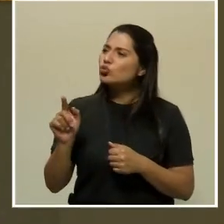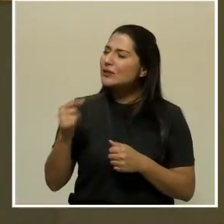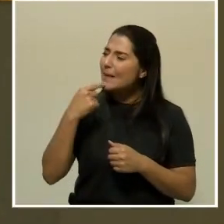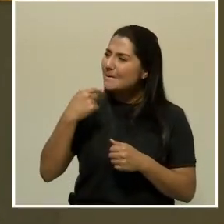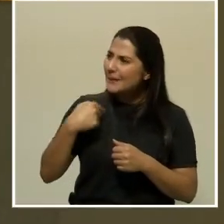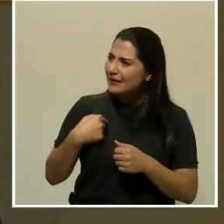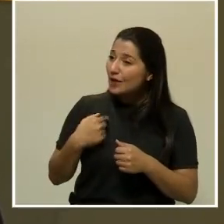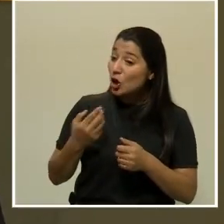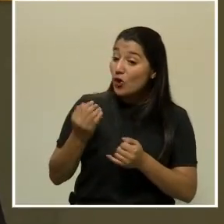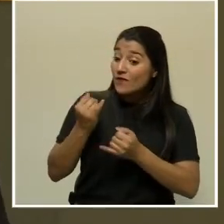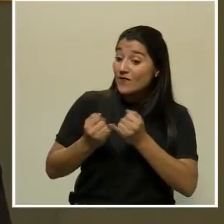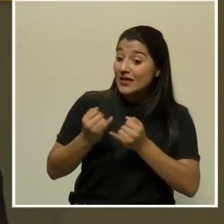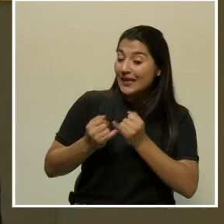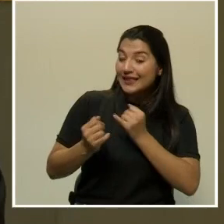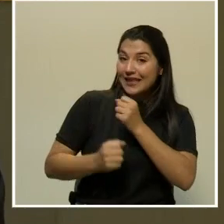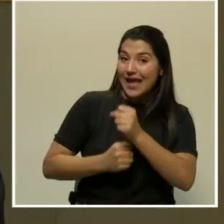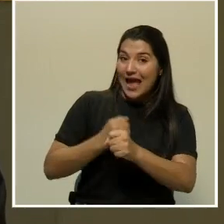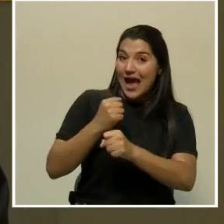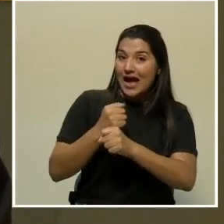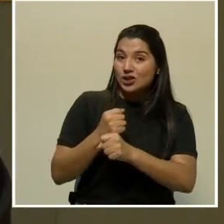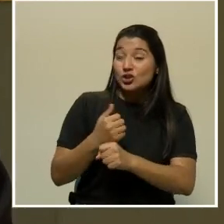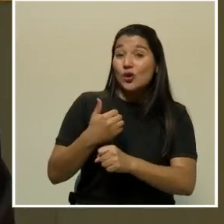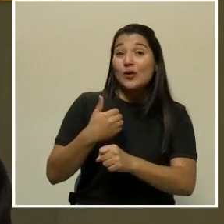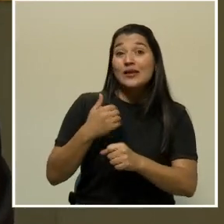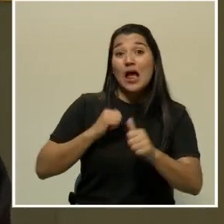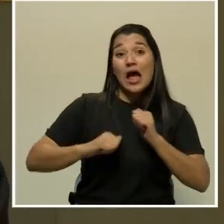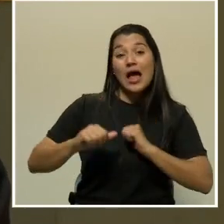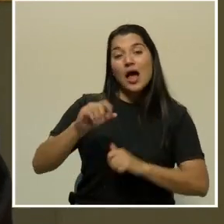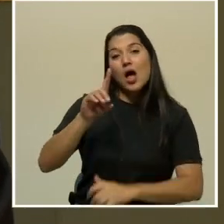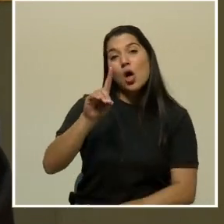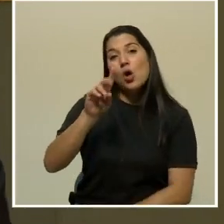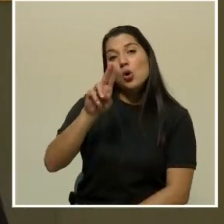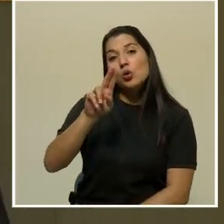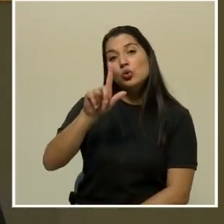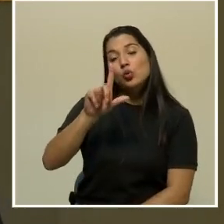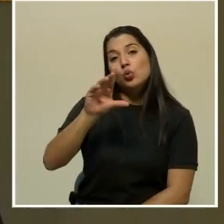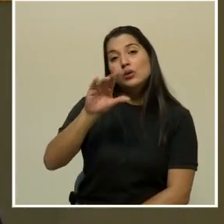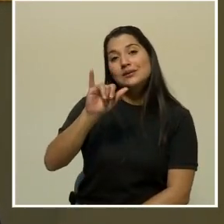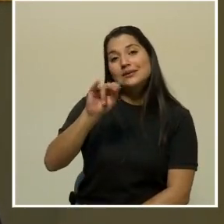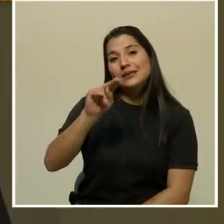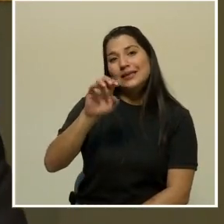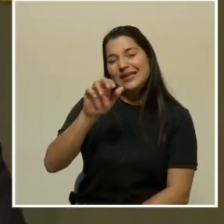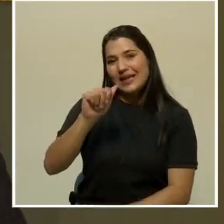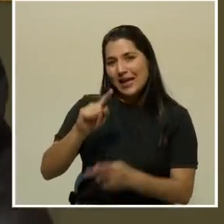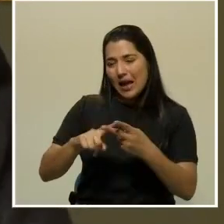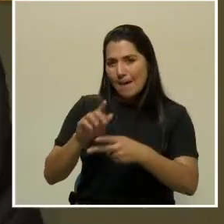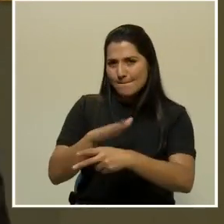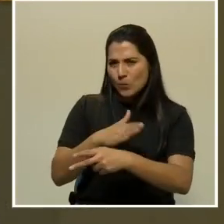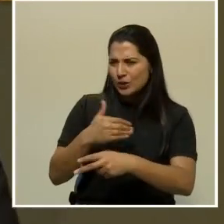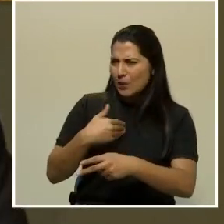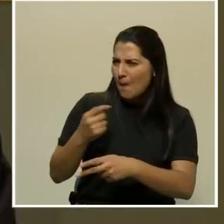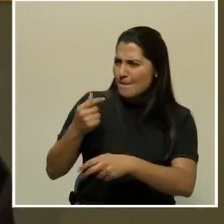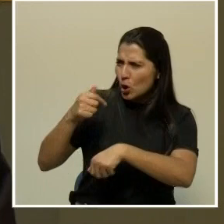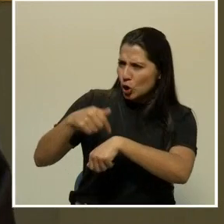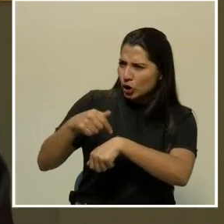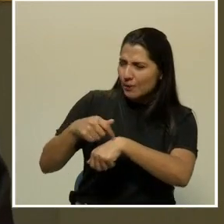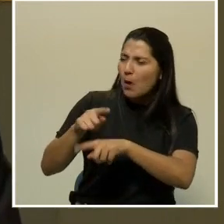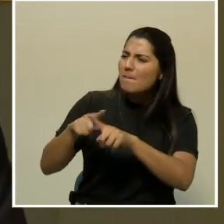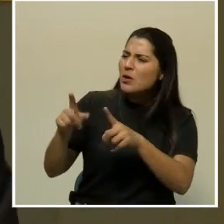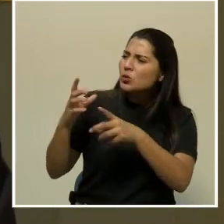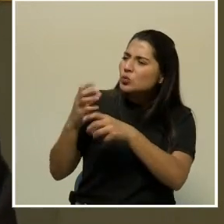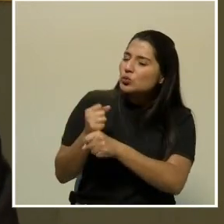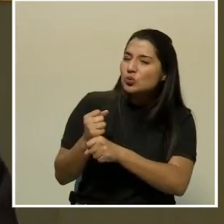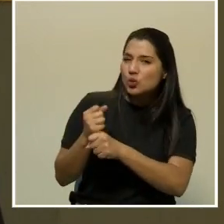el cierre del año viene con Dulcinea y con música. Nos queda poquito tiempo, entonces, armame